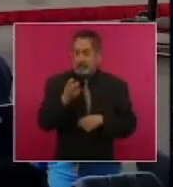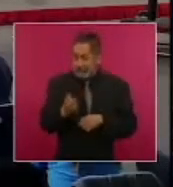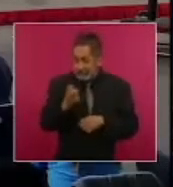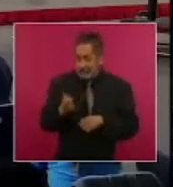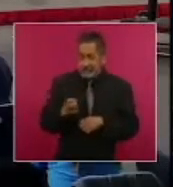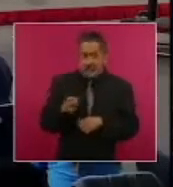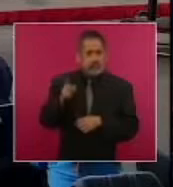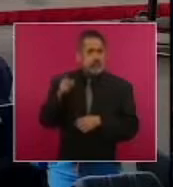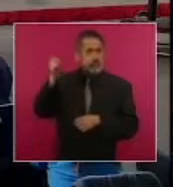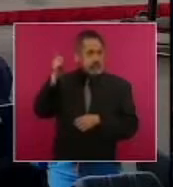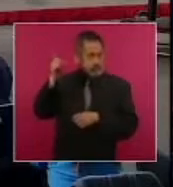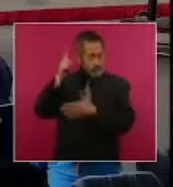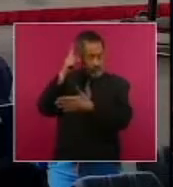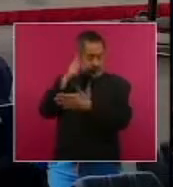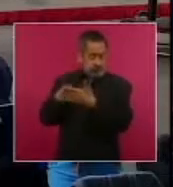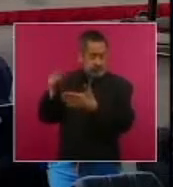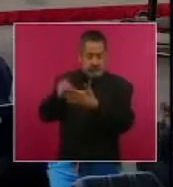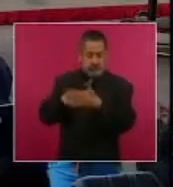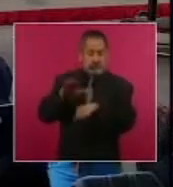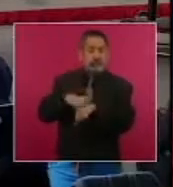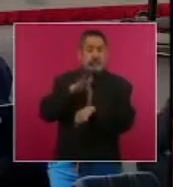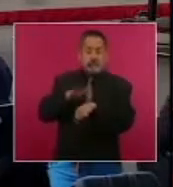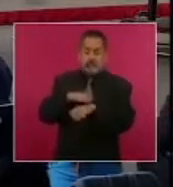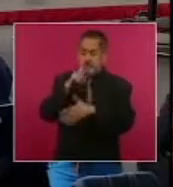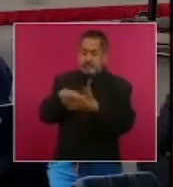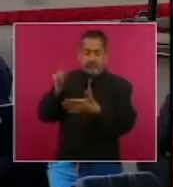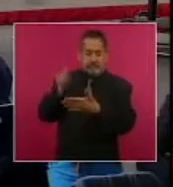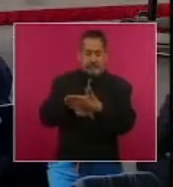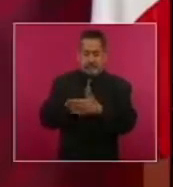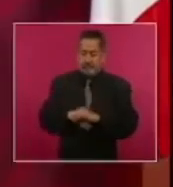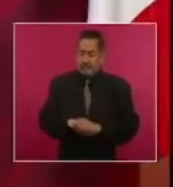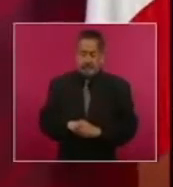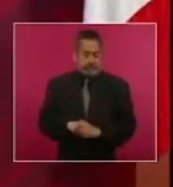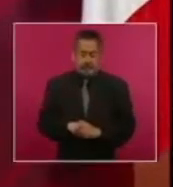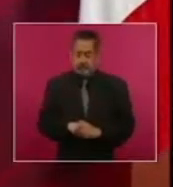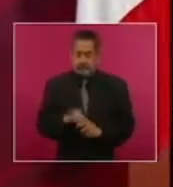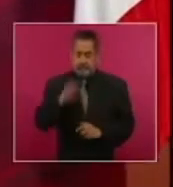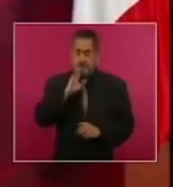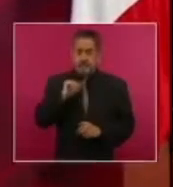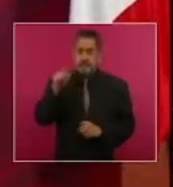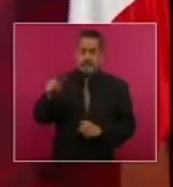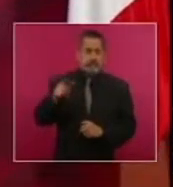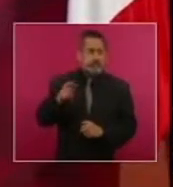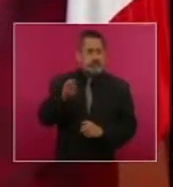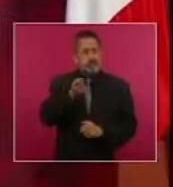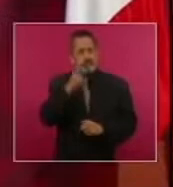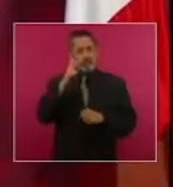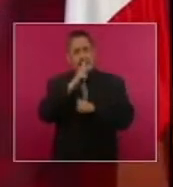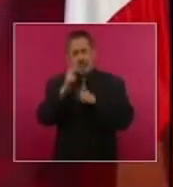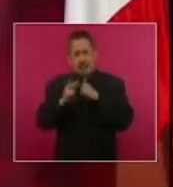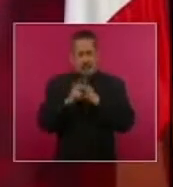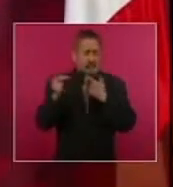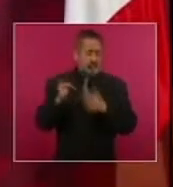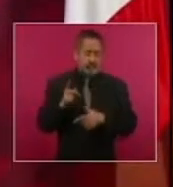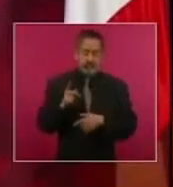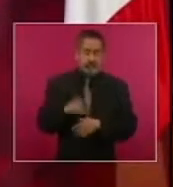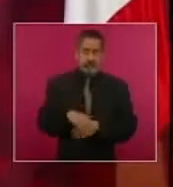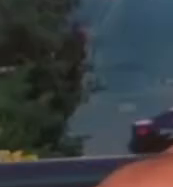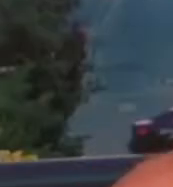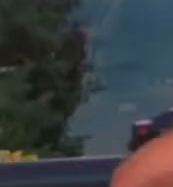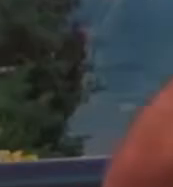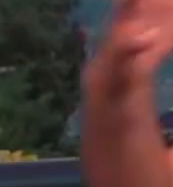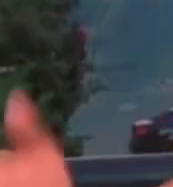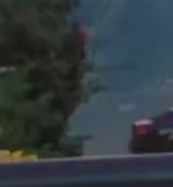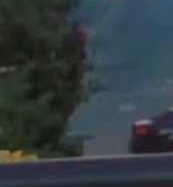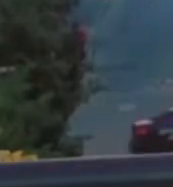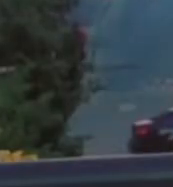las elecciones y sobre todo a los líderes, porque sabían que de ahí, dándole al líder y el líder dándole a ciertas